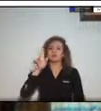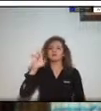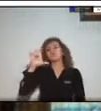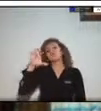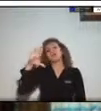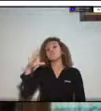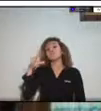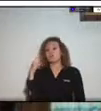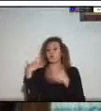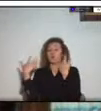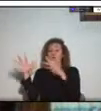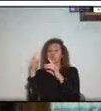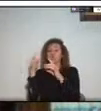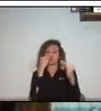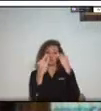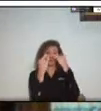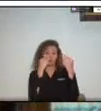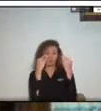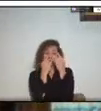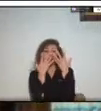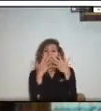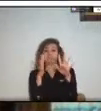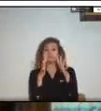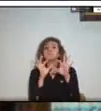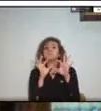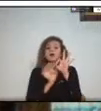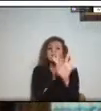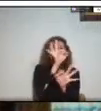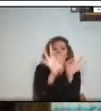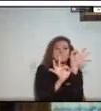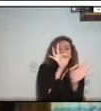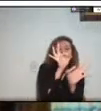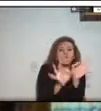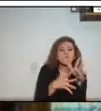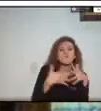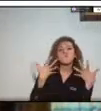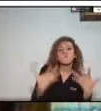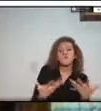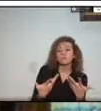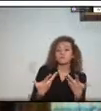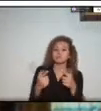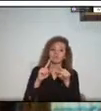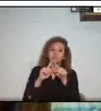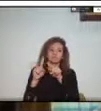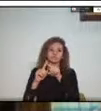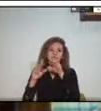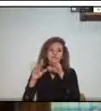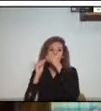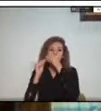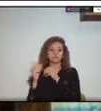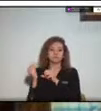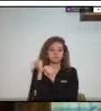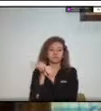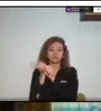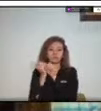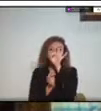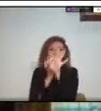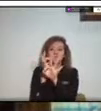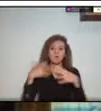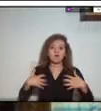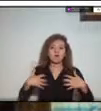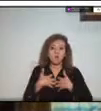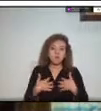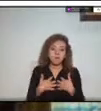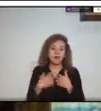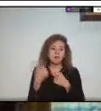interesado en trabajar en la conservación de nuestras especies con diferentes trabajos ya sea en conservación de especies amenazadas como